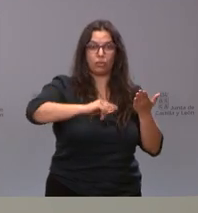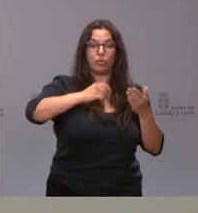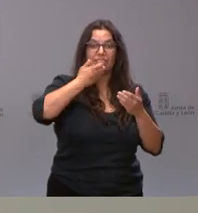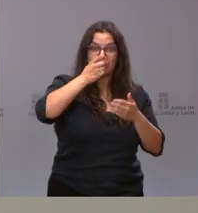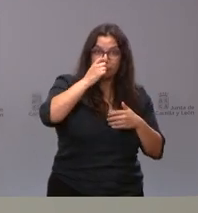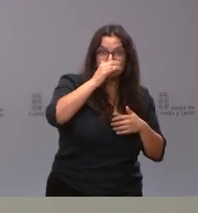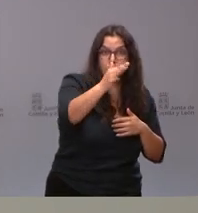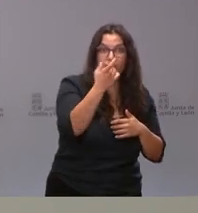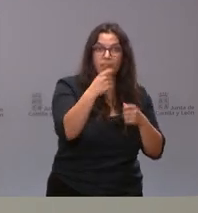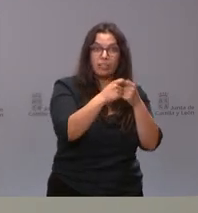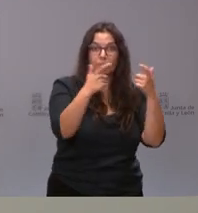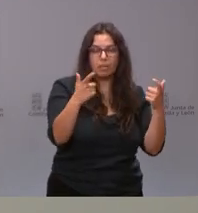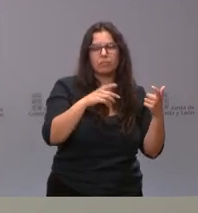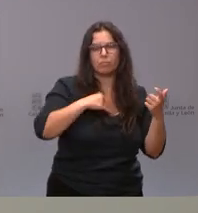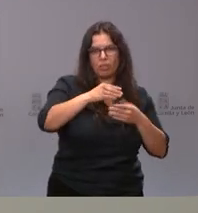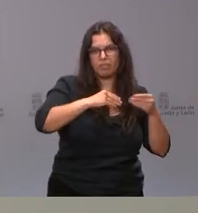imprescindible o necesaria su aplicación.